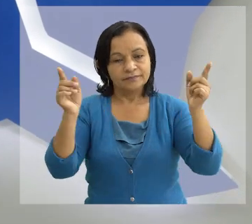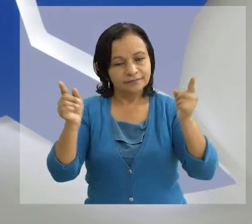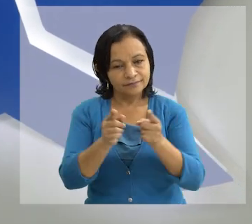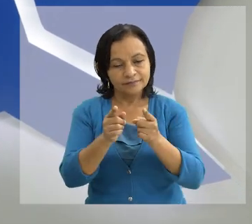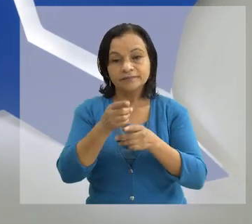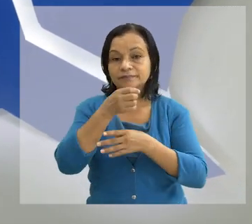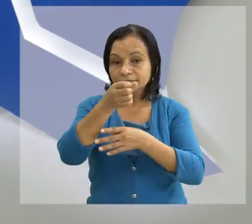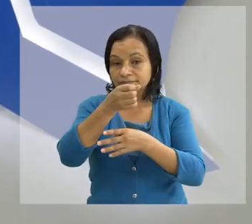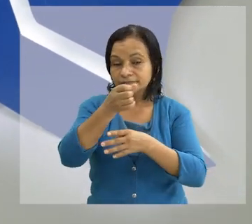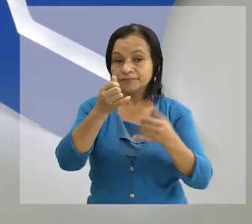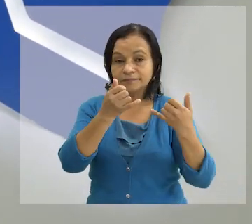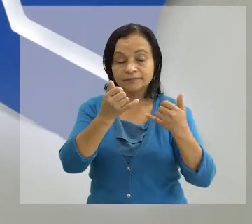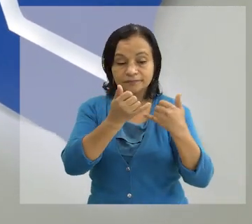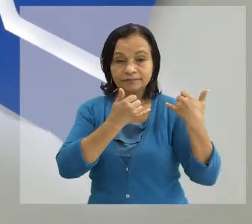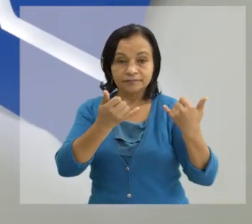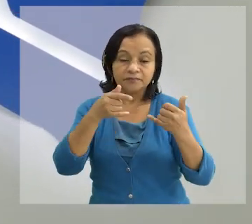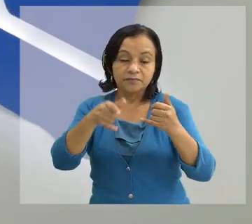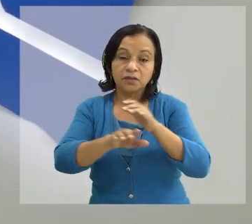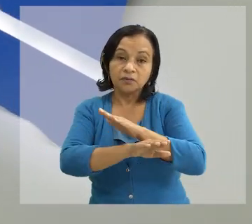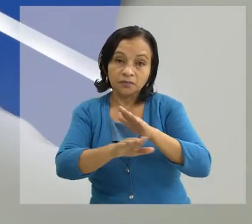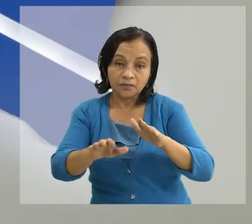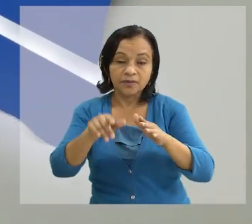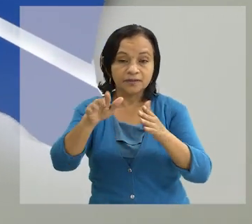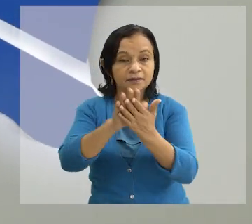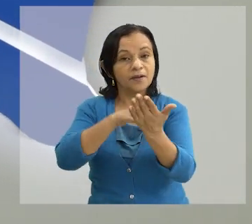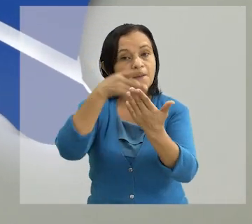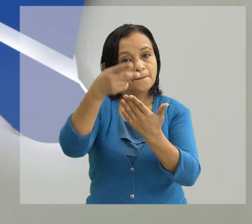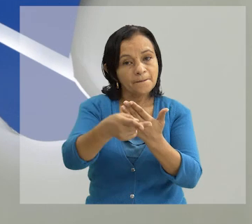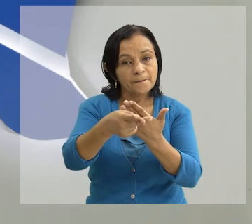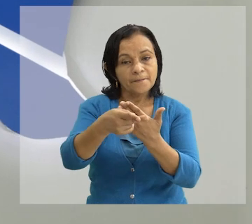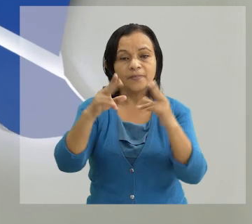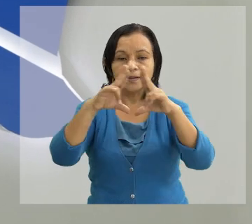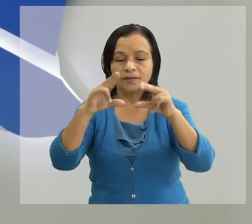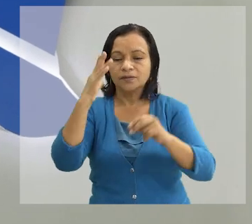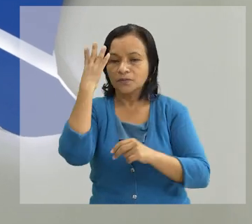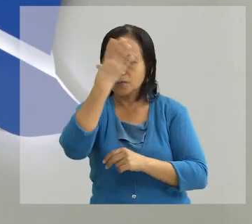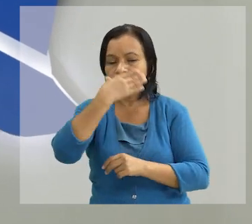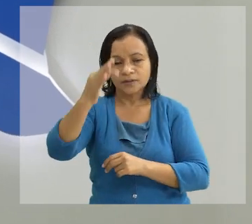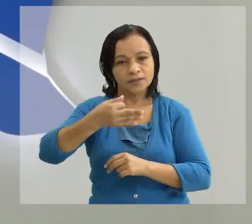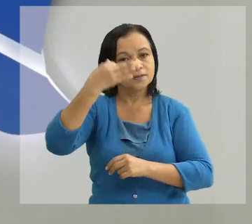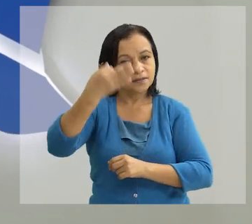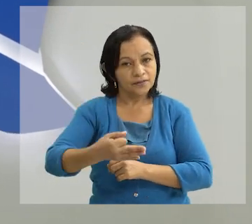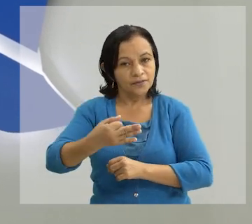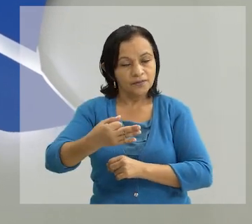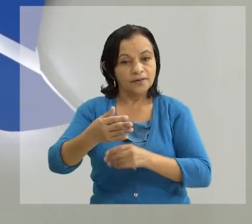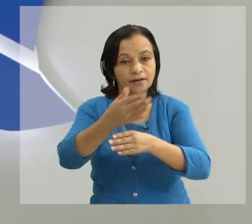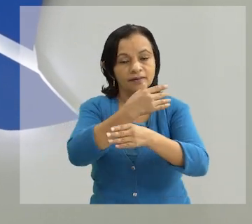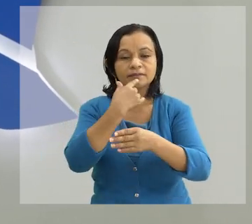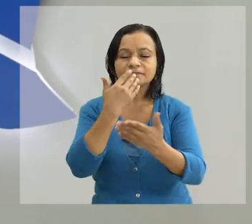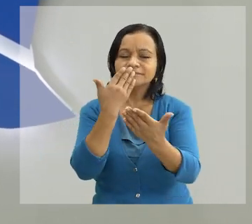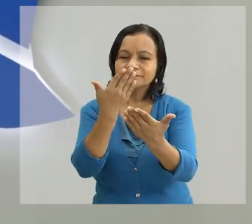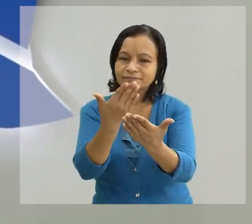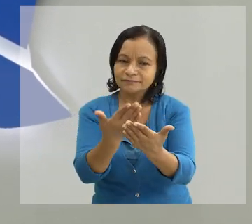resumen de noticias institucionales Llegamos al final de esta edición de su programa Nicaragua Linda y Segura No sin antes